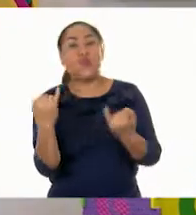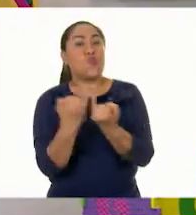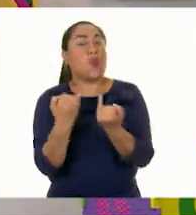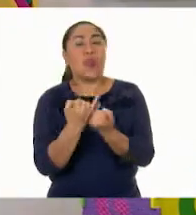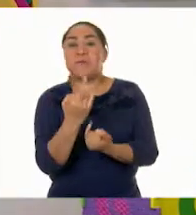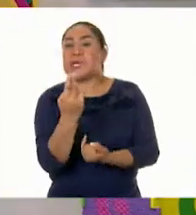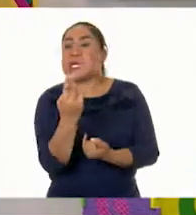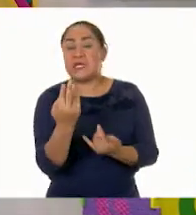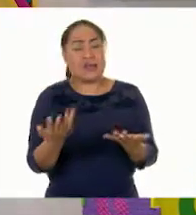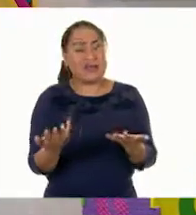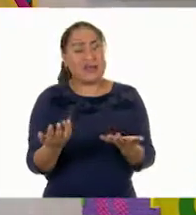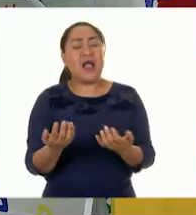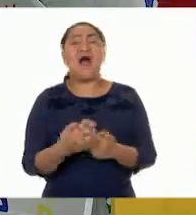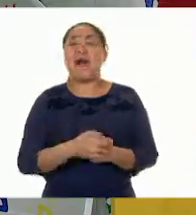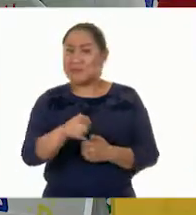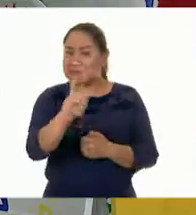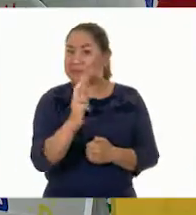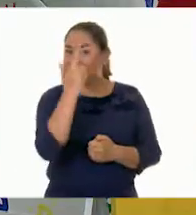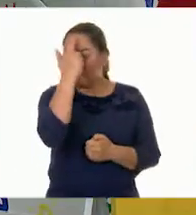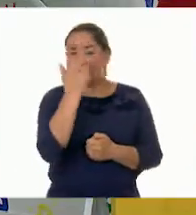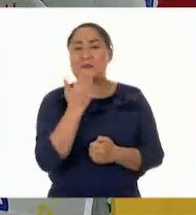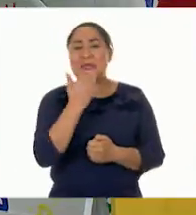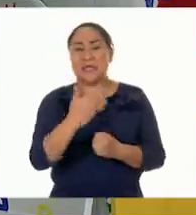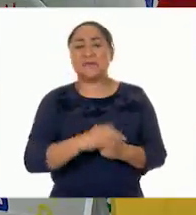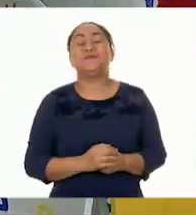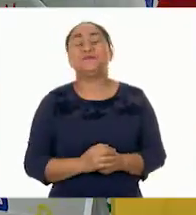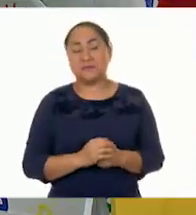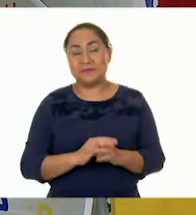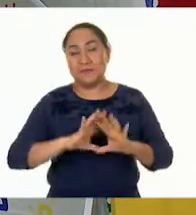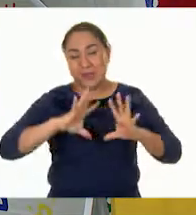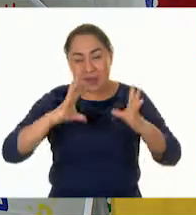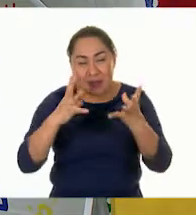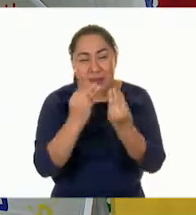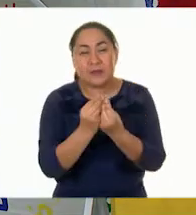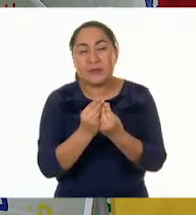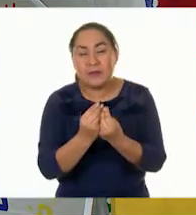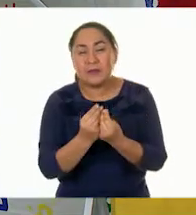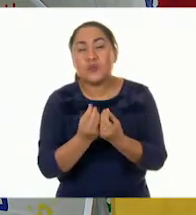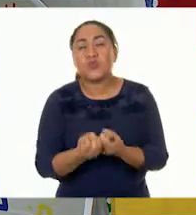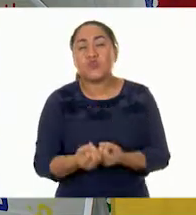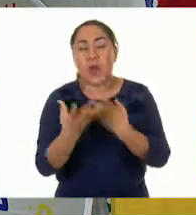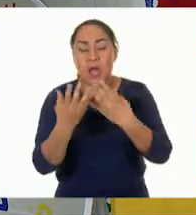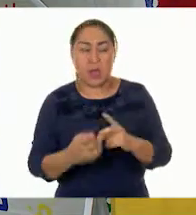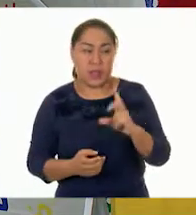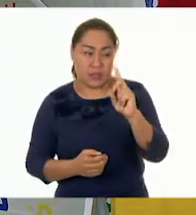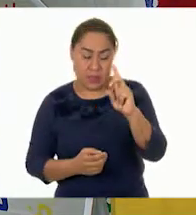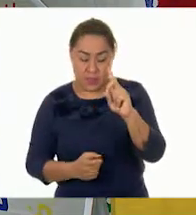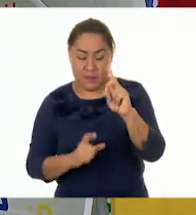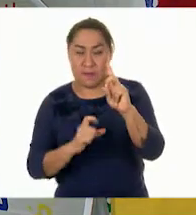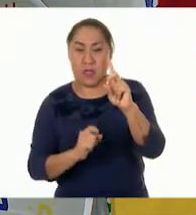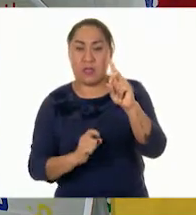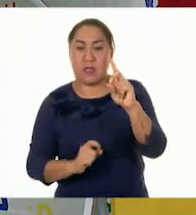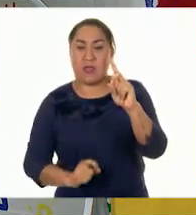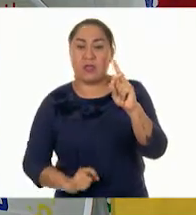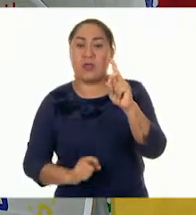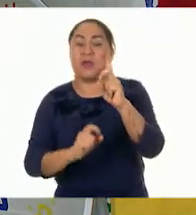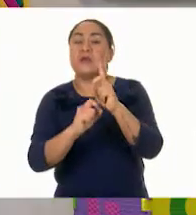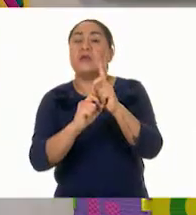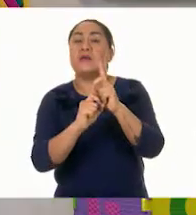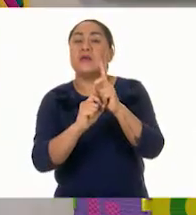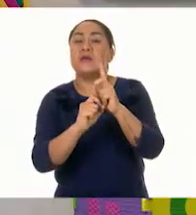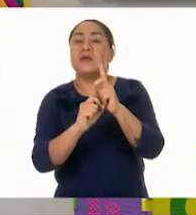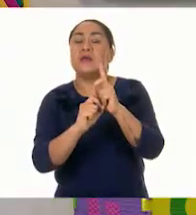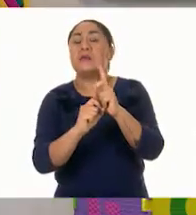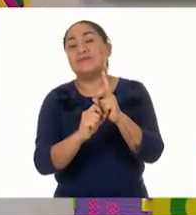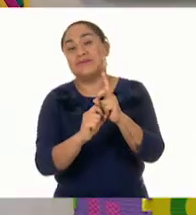maravillosamente bien. Y si nosotros sumamos las decenas con las decenas, serían 30 más 20... Que serían